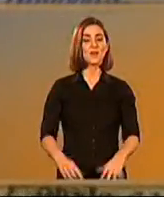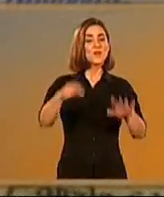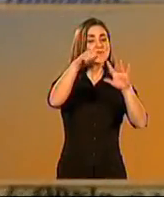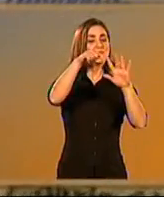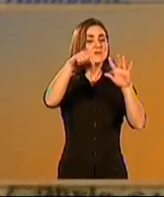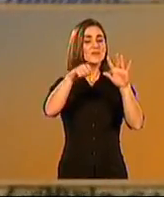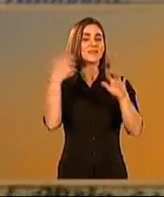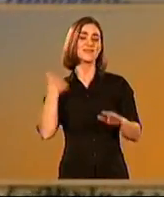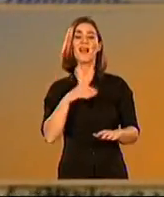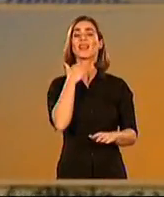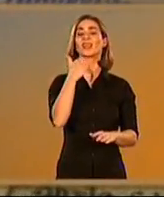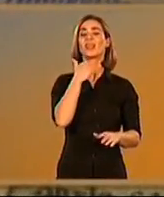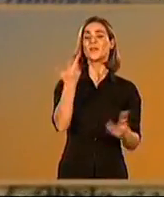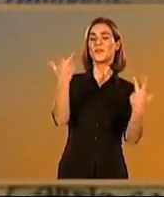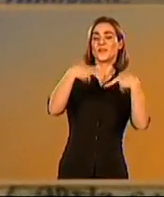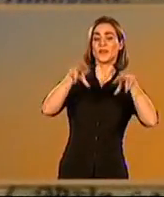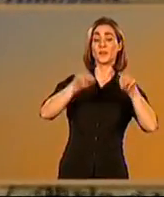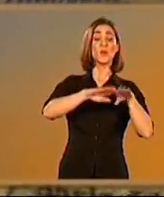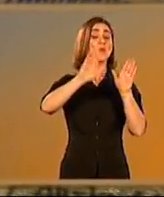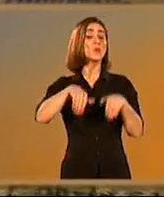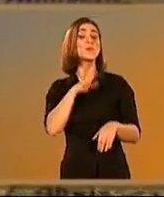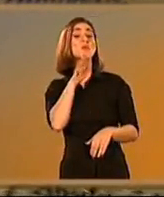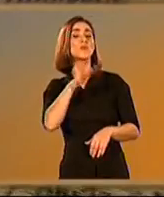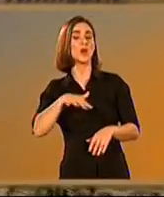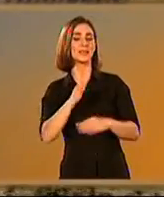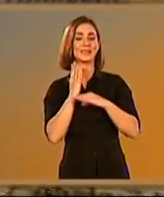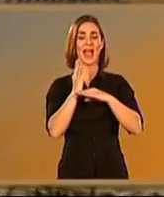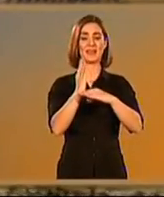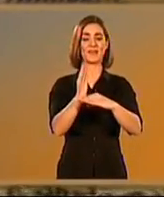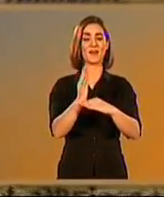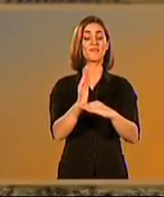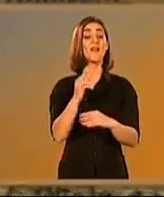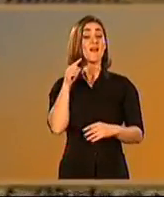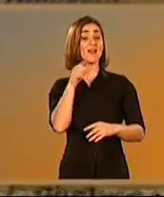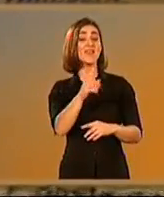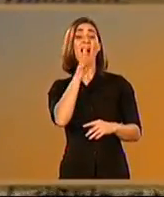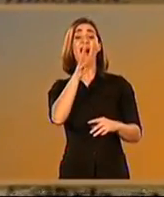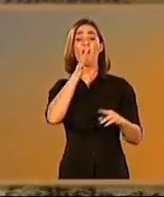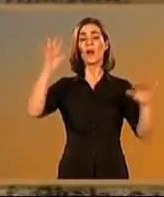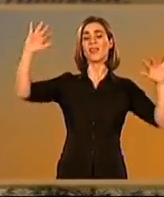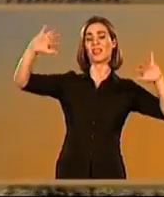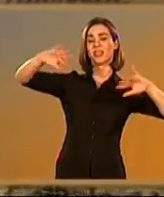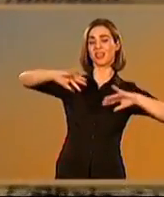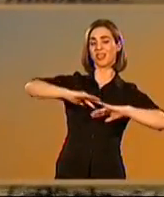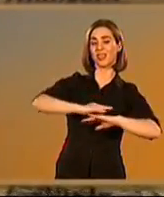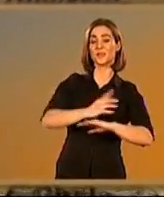Nuestro viaje alcanza su último destino en el extremo más meridional de nuestra costa, Tarifa.